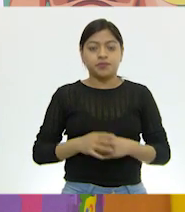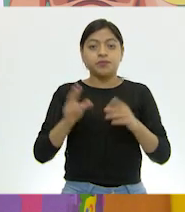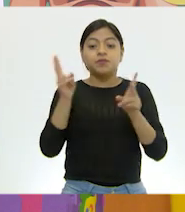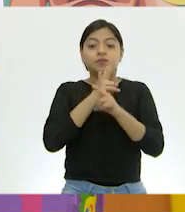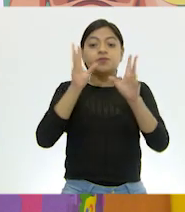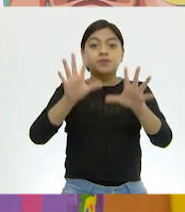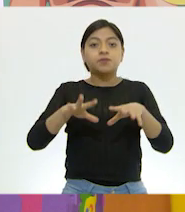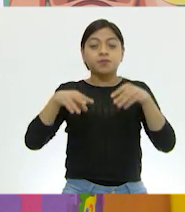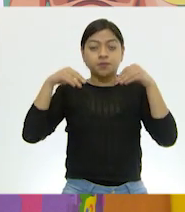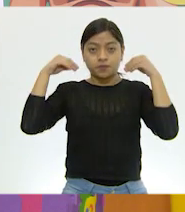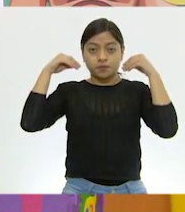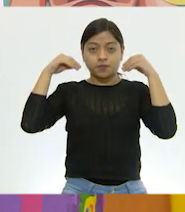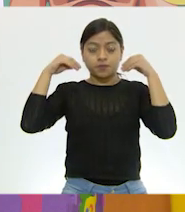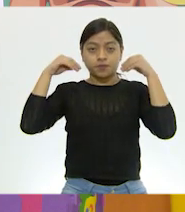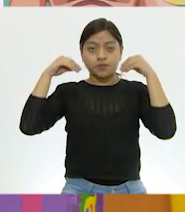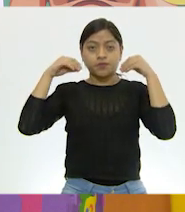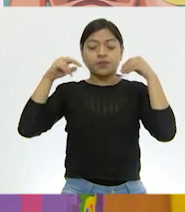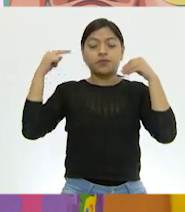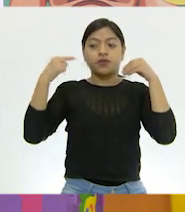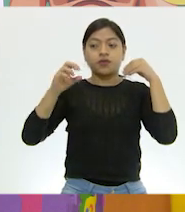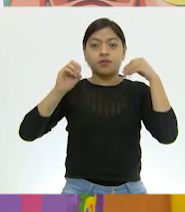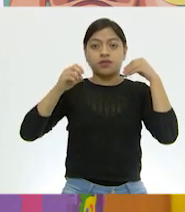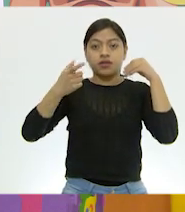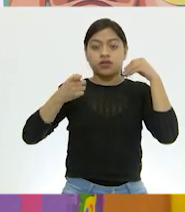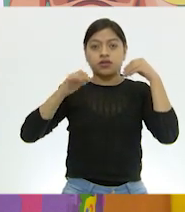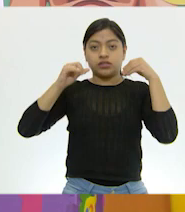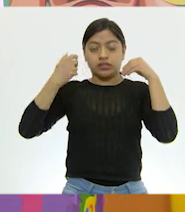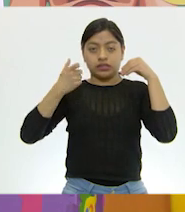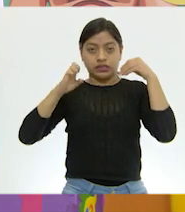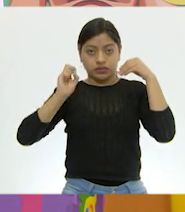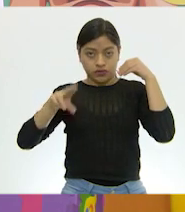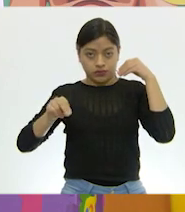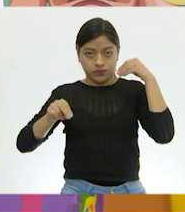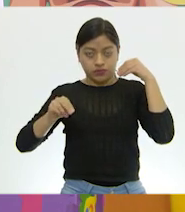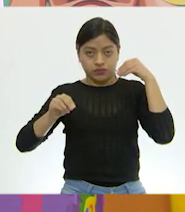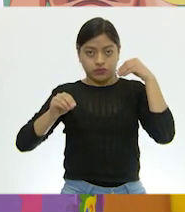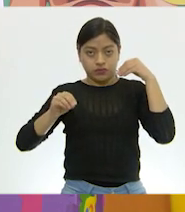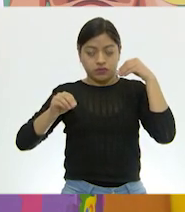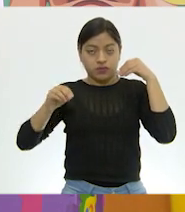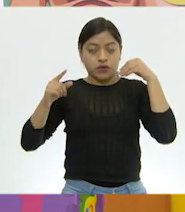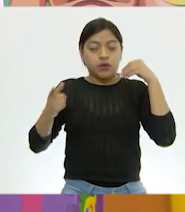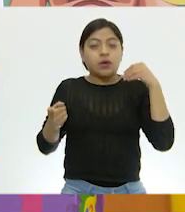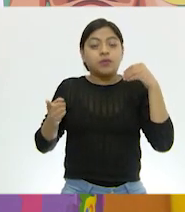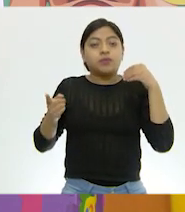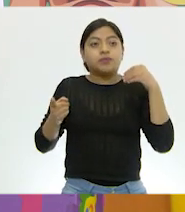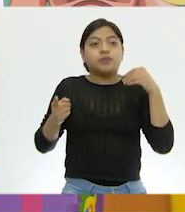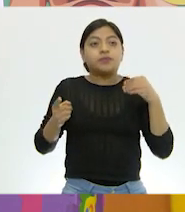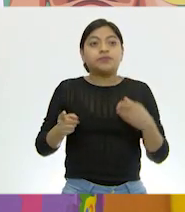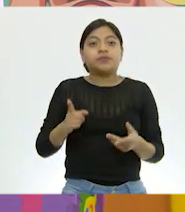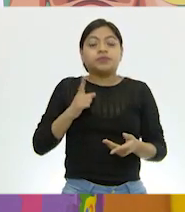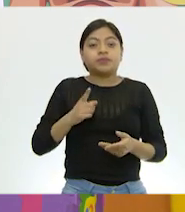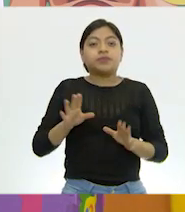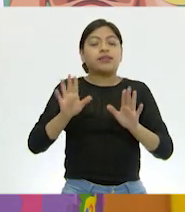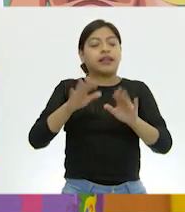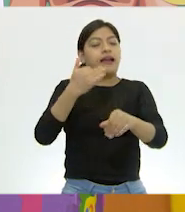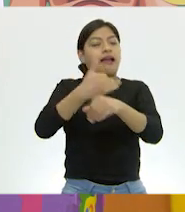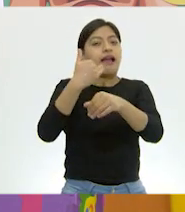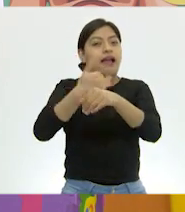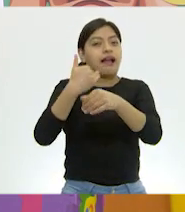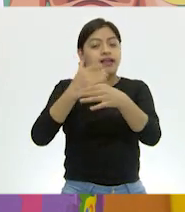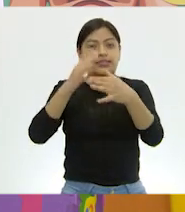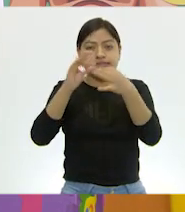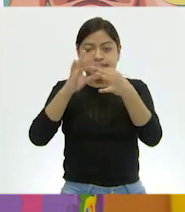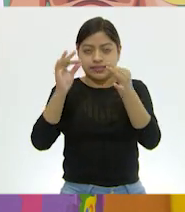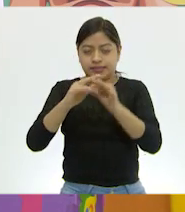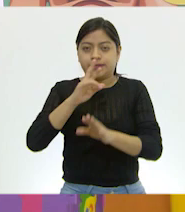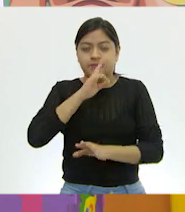Oxígeno. Ok. Sucede el proceso aquí adentro de intercambio de gases. Ahorita vamos a ver cómo.